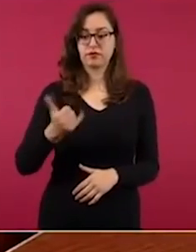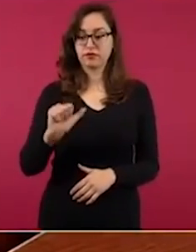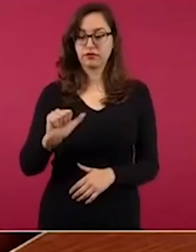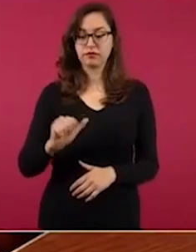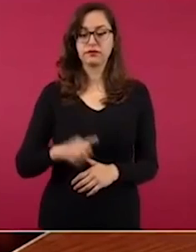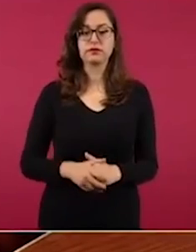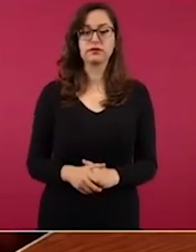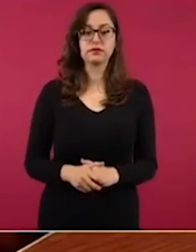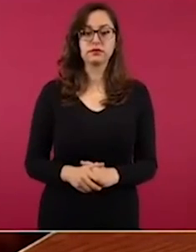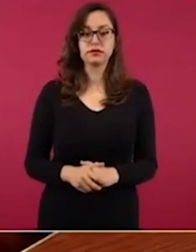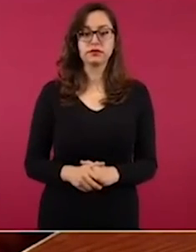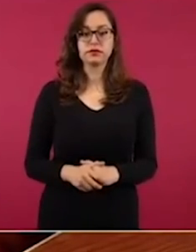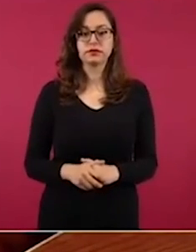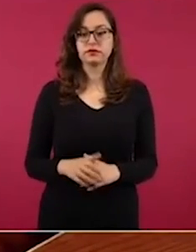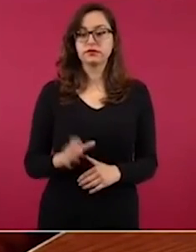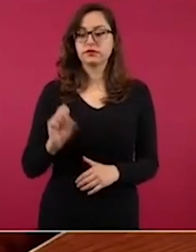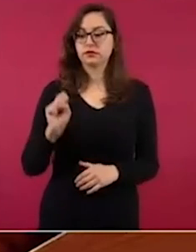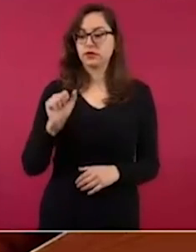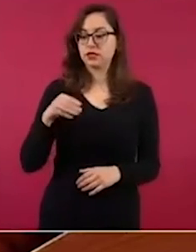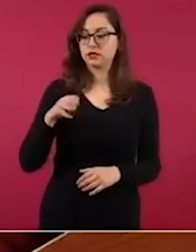Samuel García.